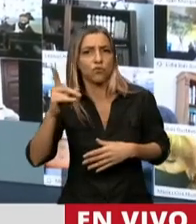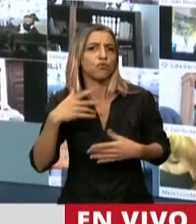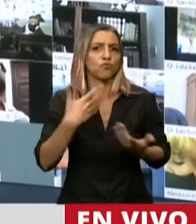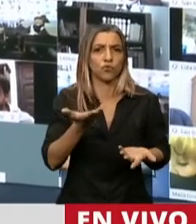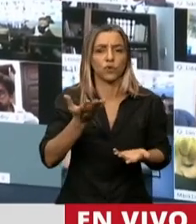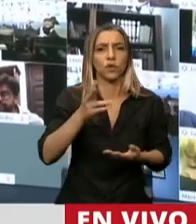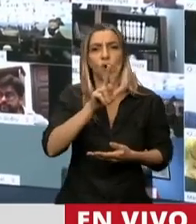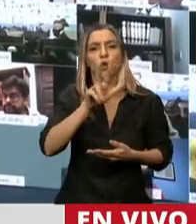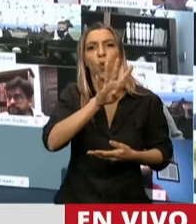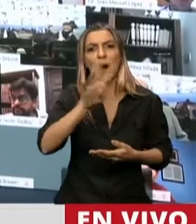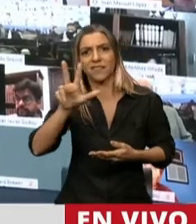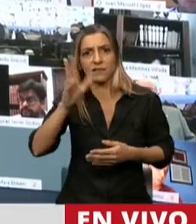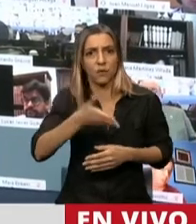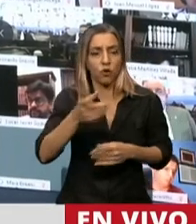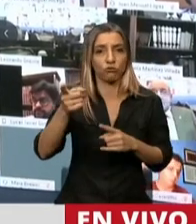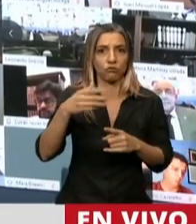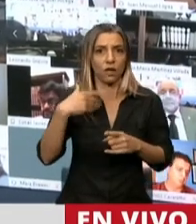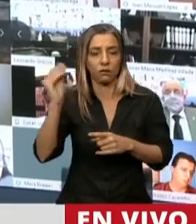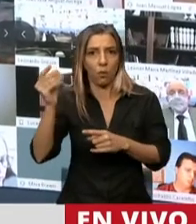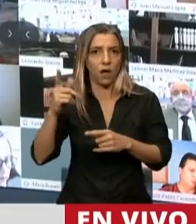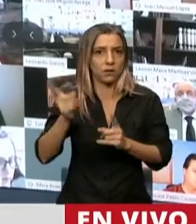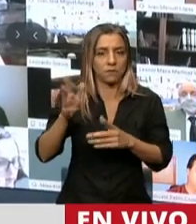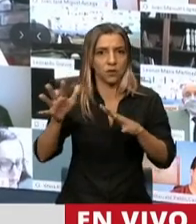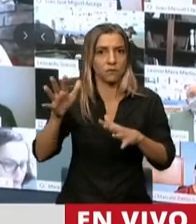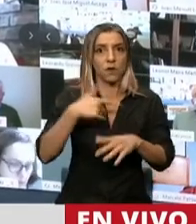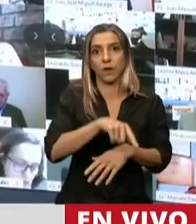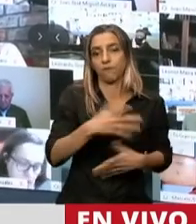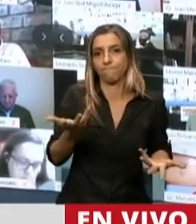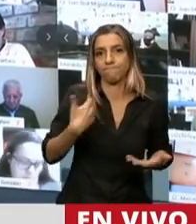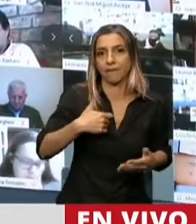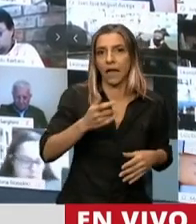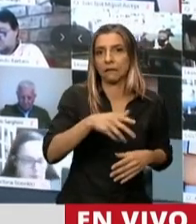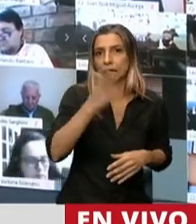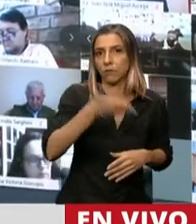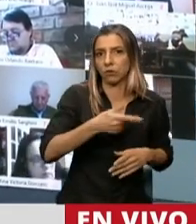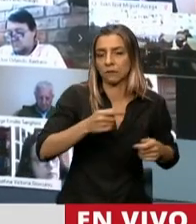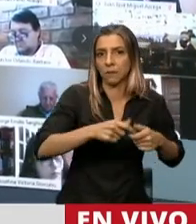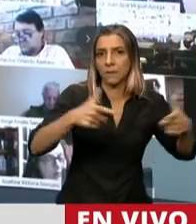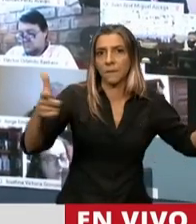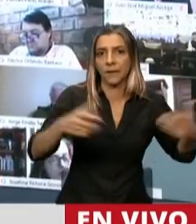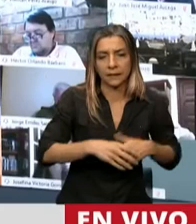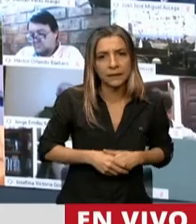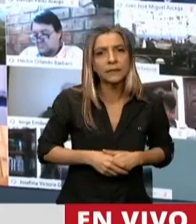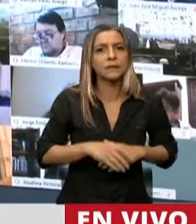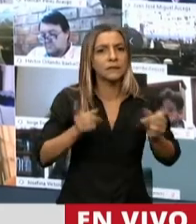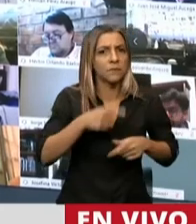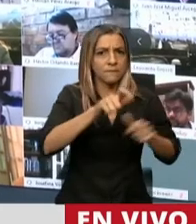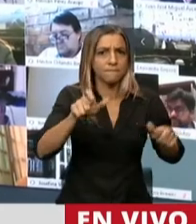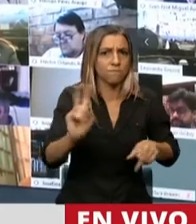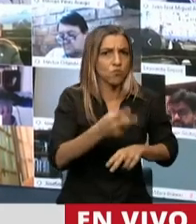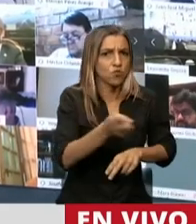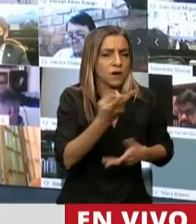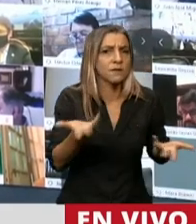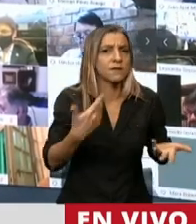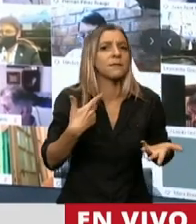Brasil, que tiene que ver con las densidades poblacionales, y un casi 5% a la Argentina. La tasa de mortalidad acumulada